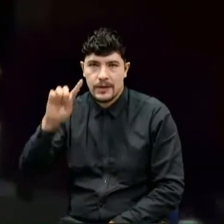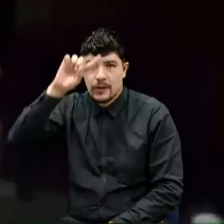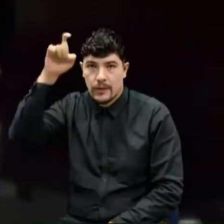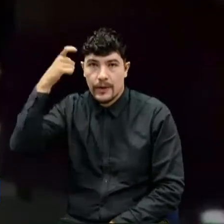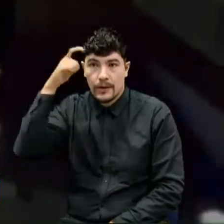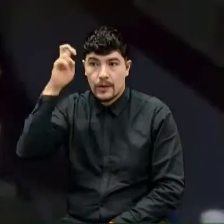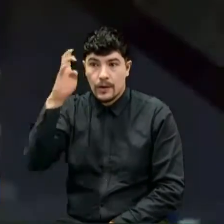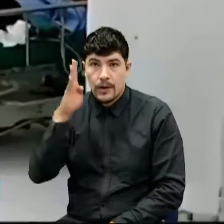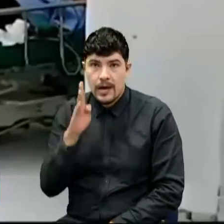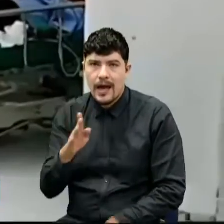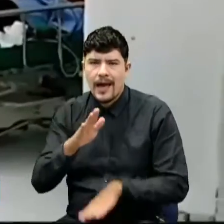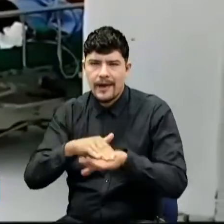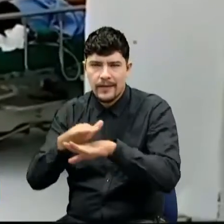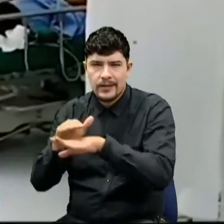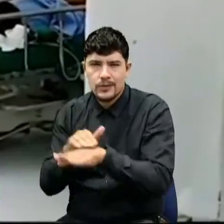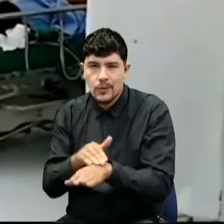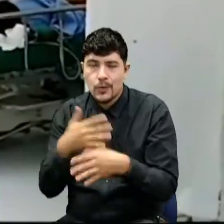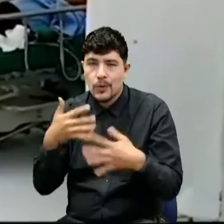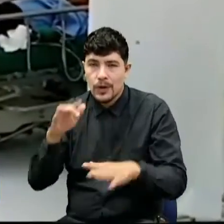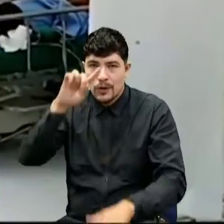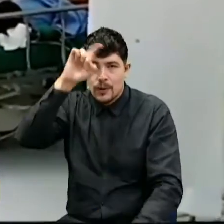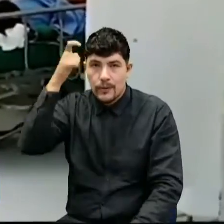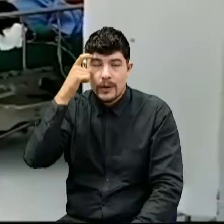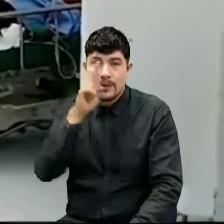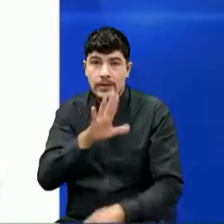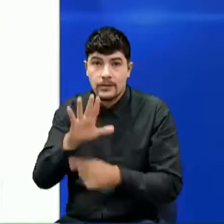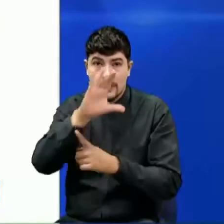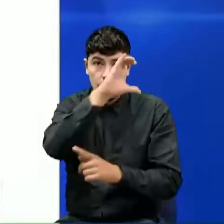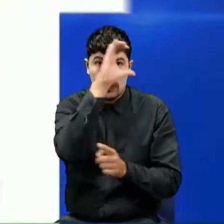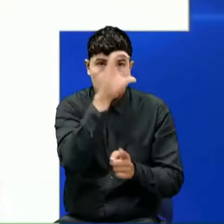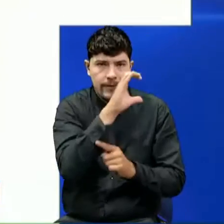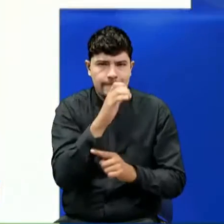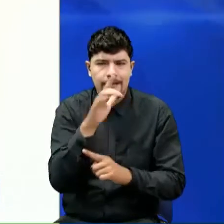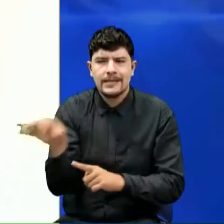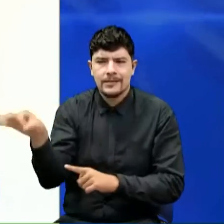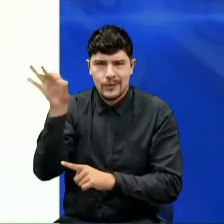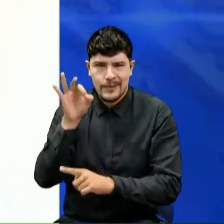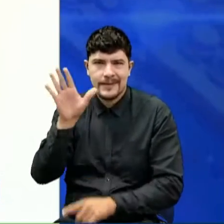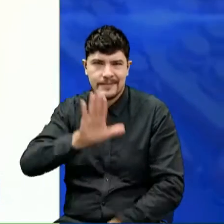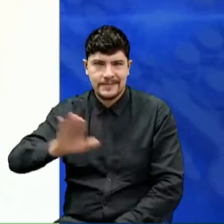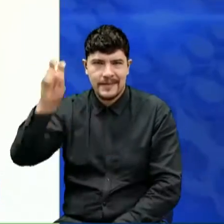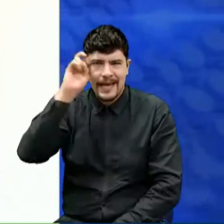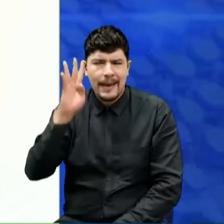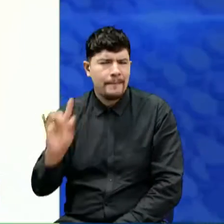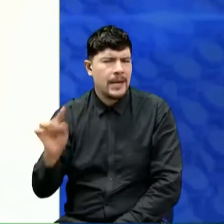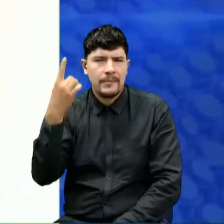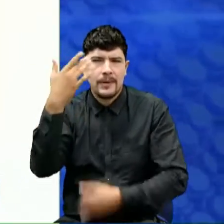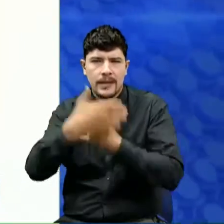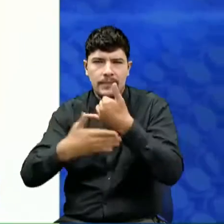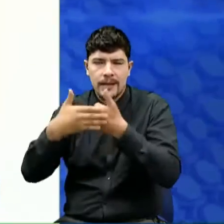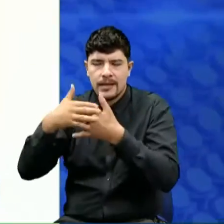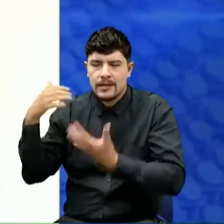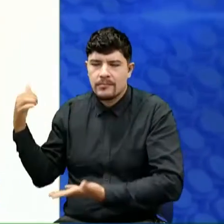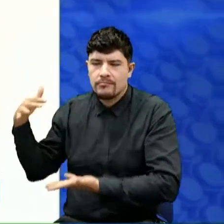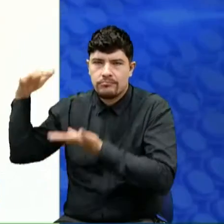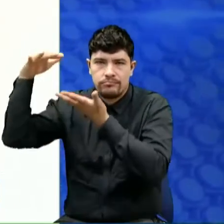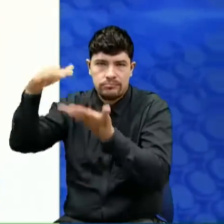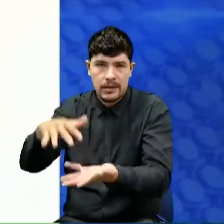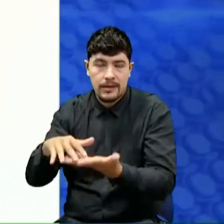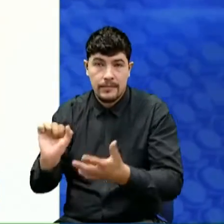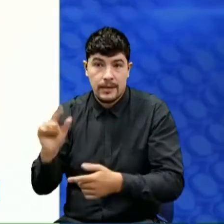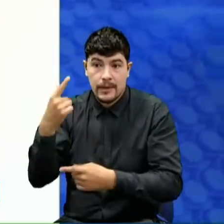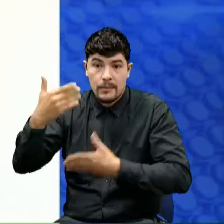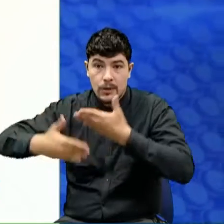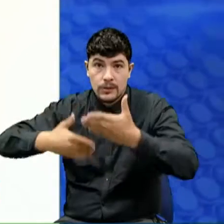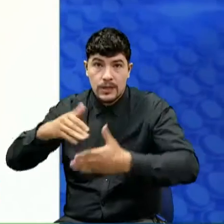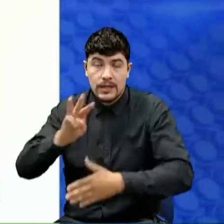estrategia del gobierno nacional para combatir el COVID-19. Se han dispuesto de manera preliminar para norte de Santander en la primera